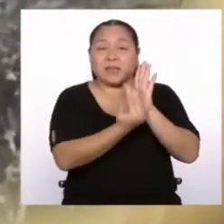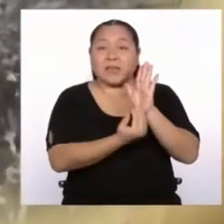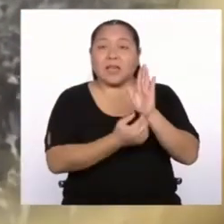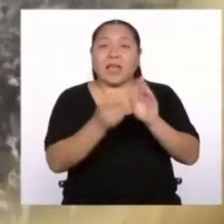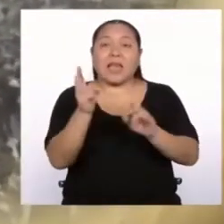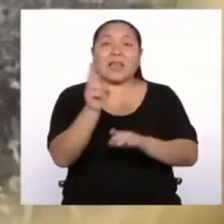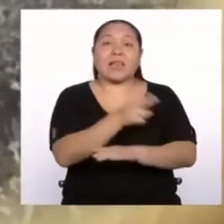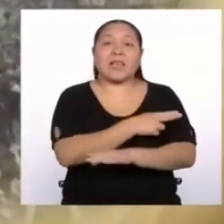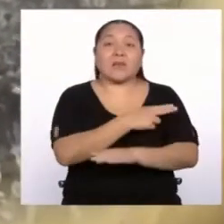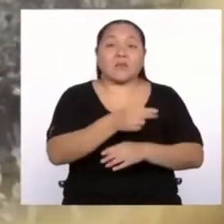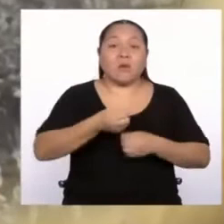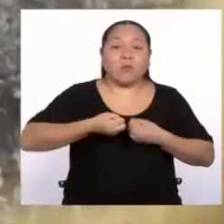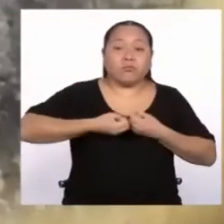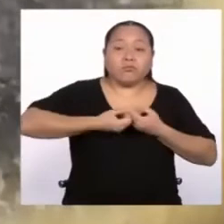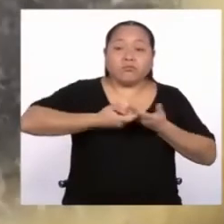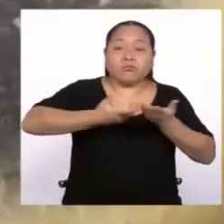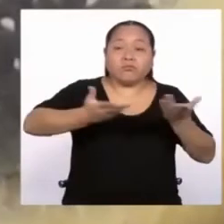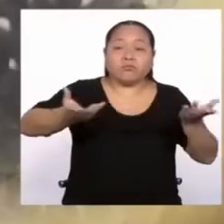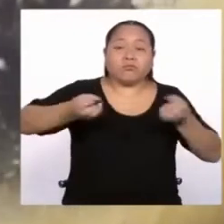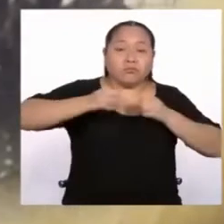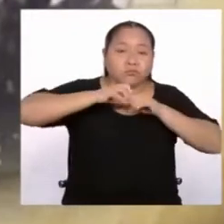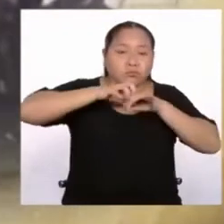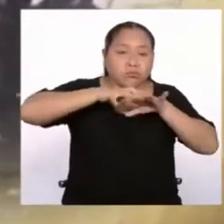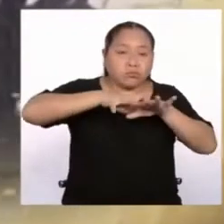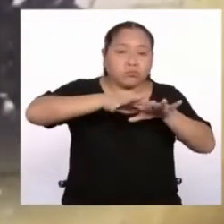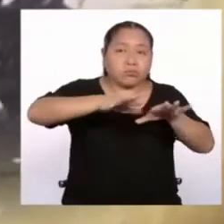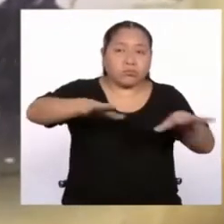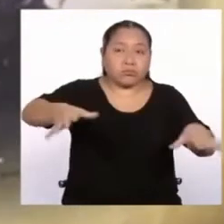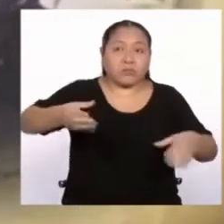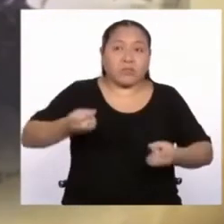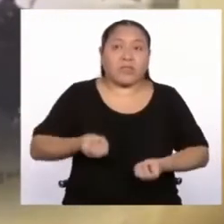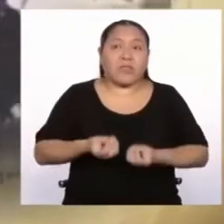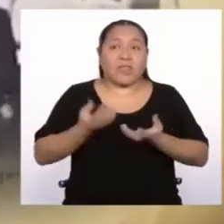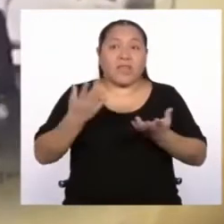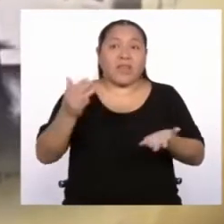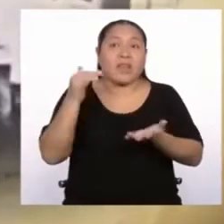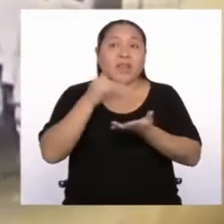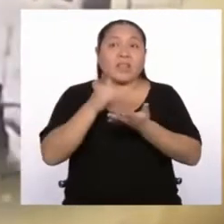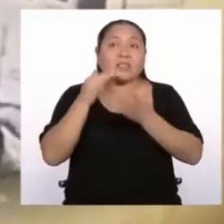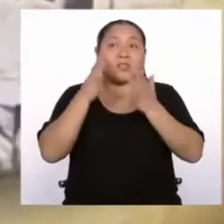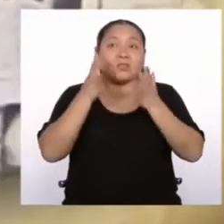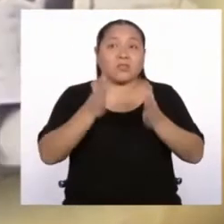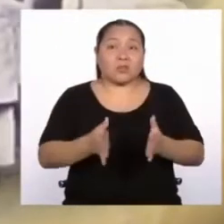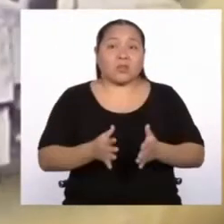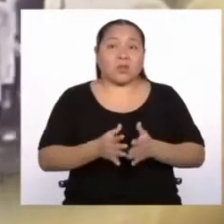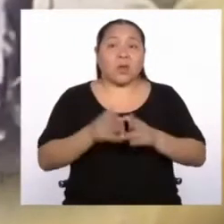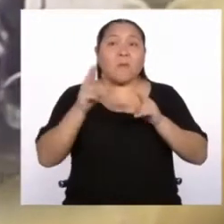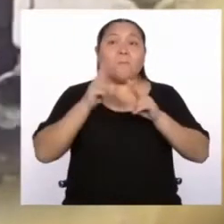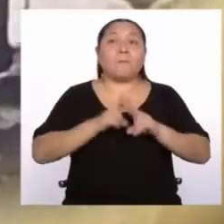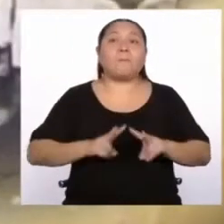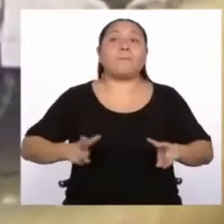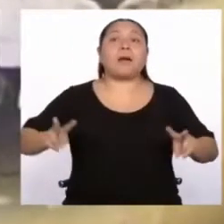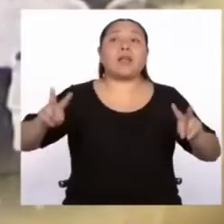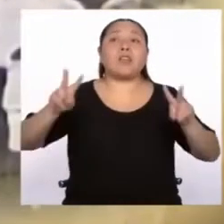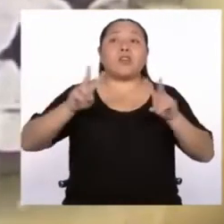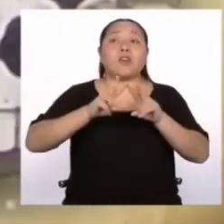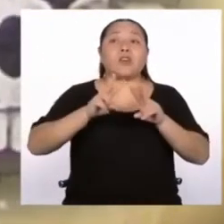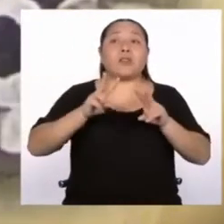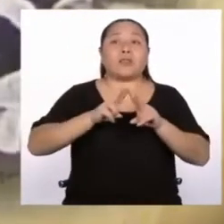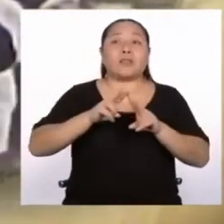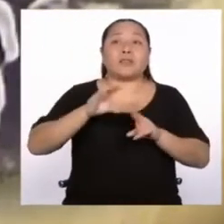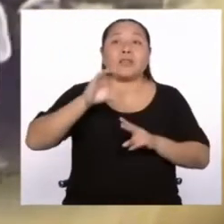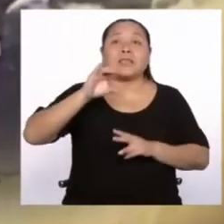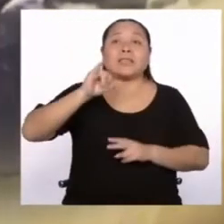con el objetivo de transmitir a los escolares valores cívico-patrióticos.